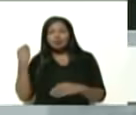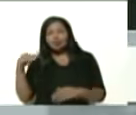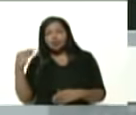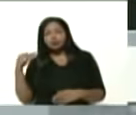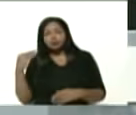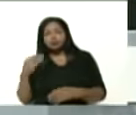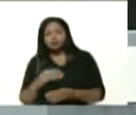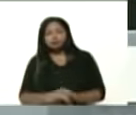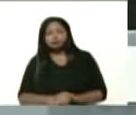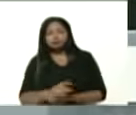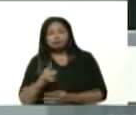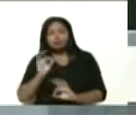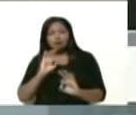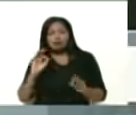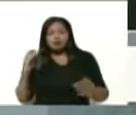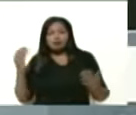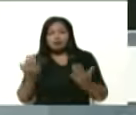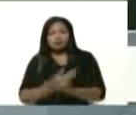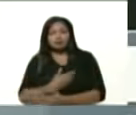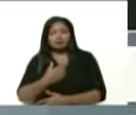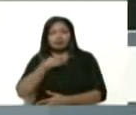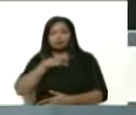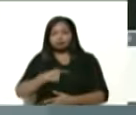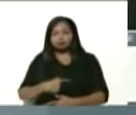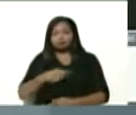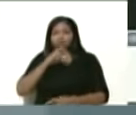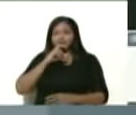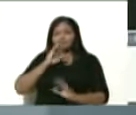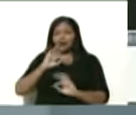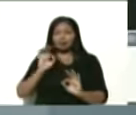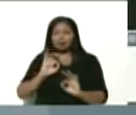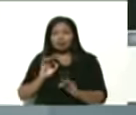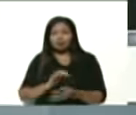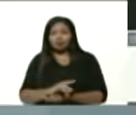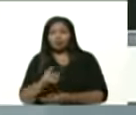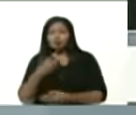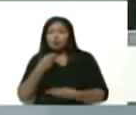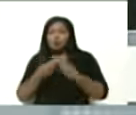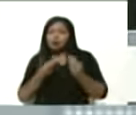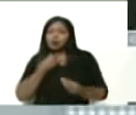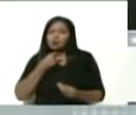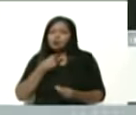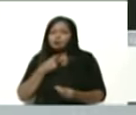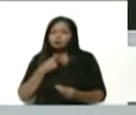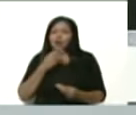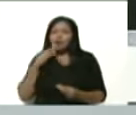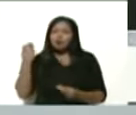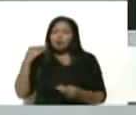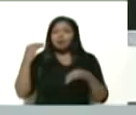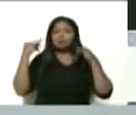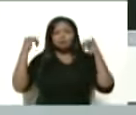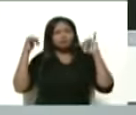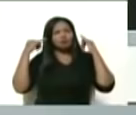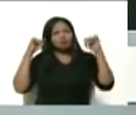Ahí nadie le quita la medalla de oro. La rumba. ¿Cómo le gusta rumbiar a la juventud a él? Ah,